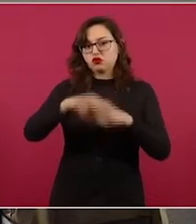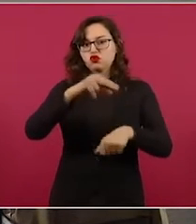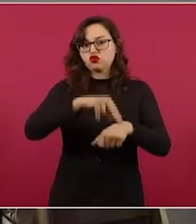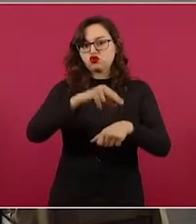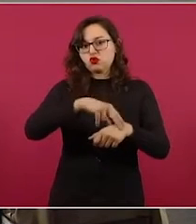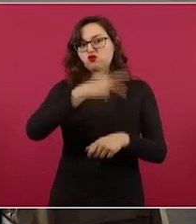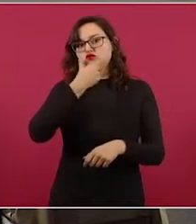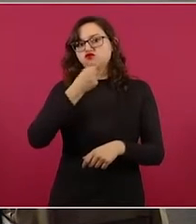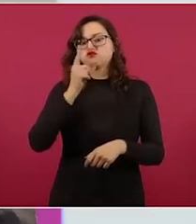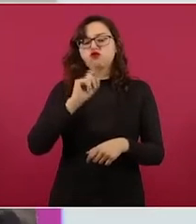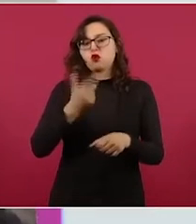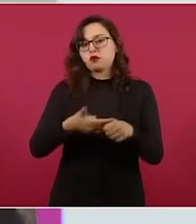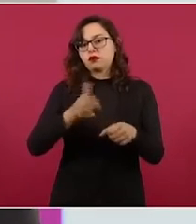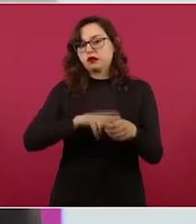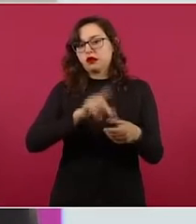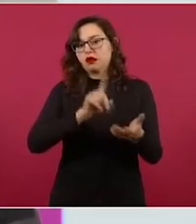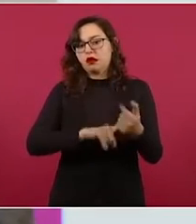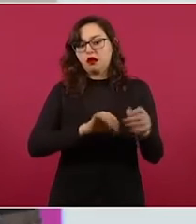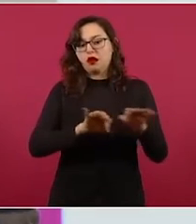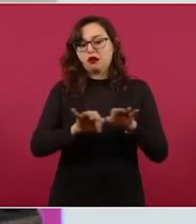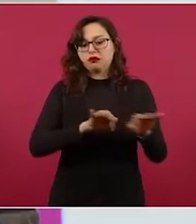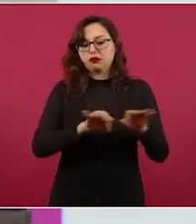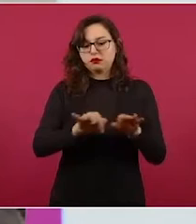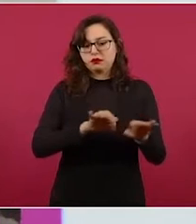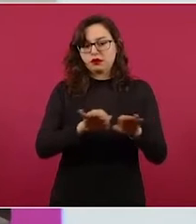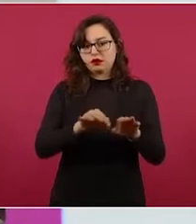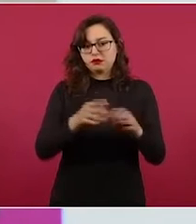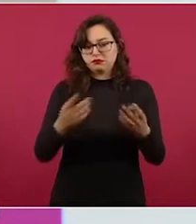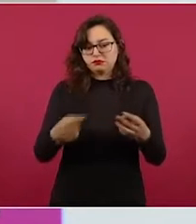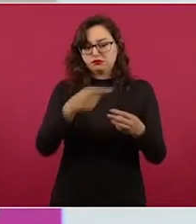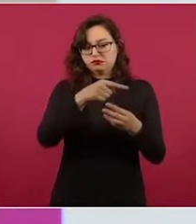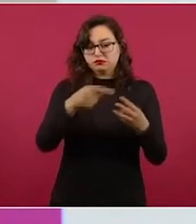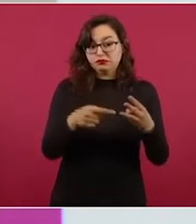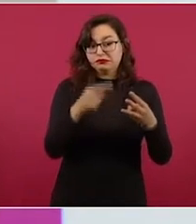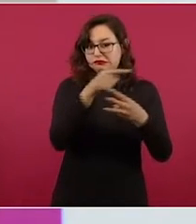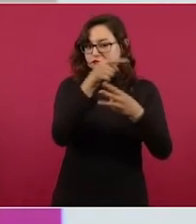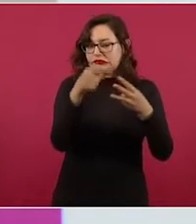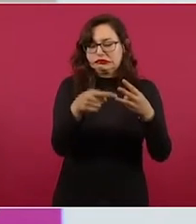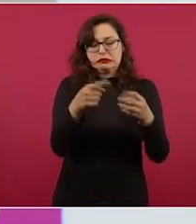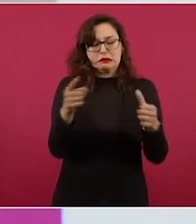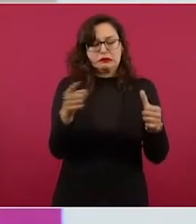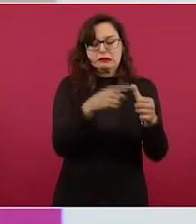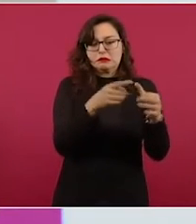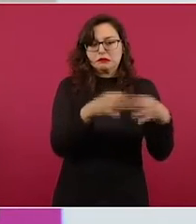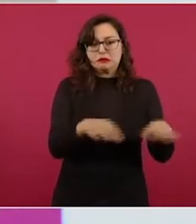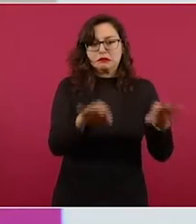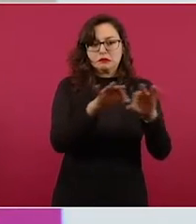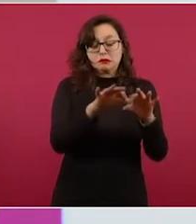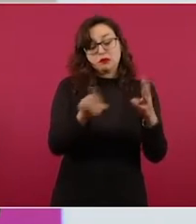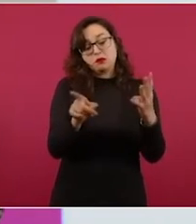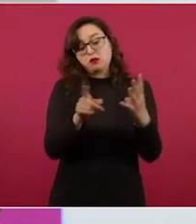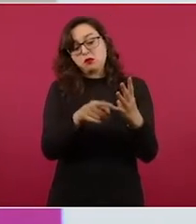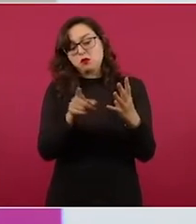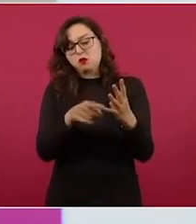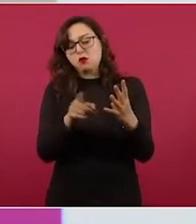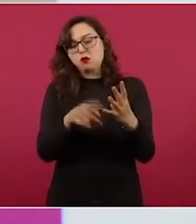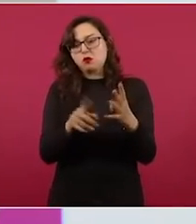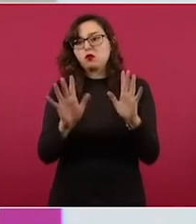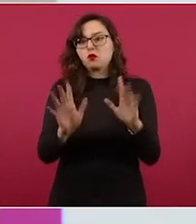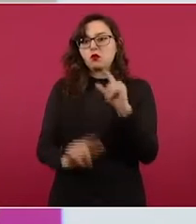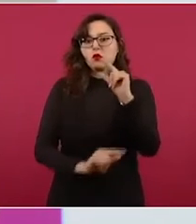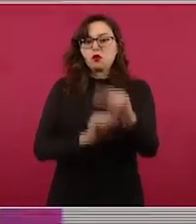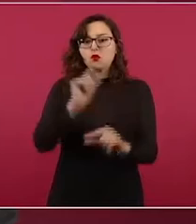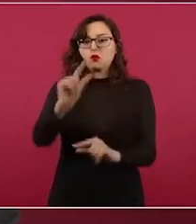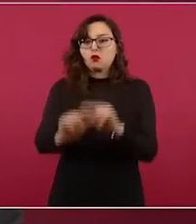posibilidad de utilizar la vacuna como un mecanismo para normalizar las actividades de interés público y por eso